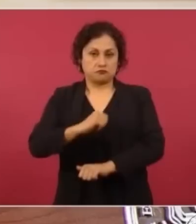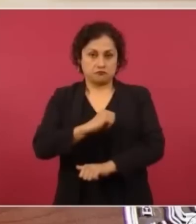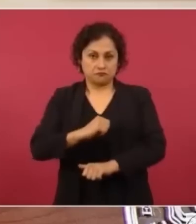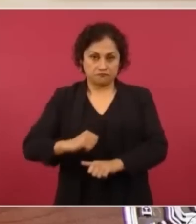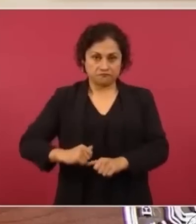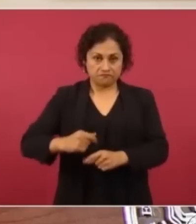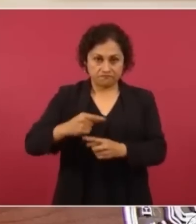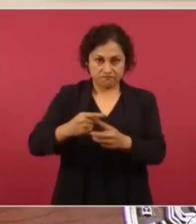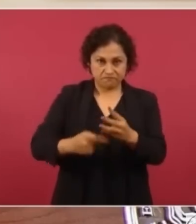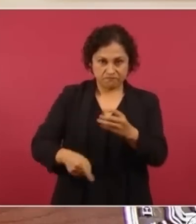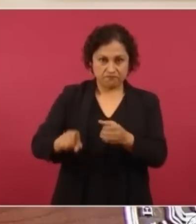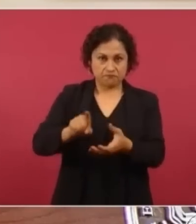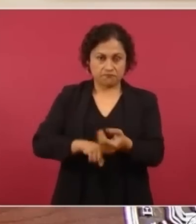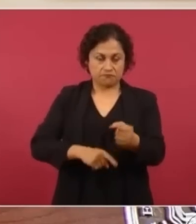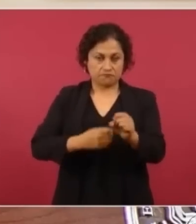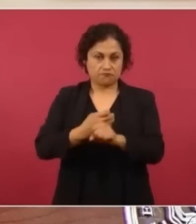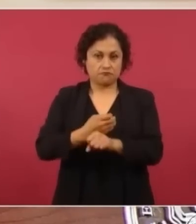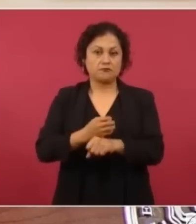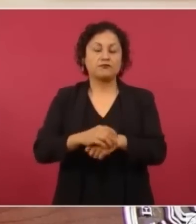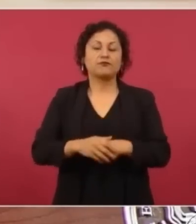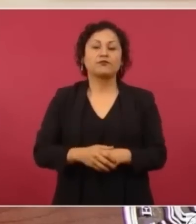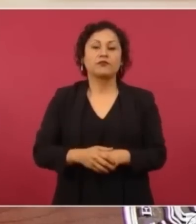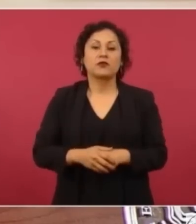nosotros